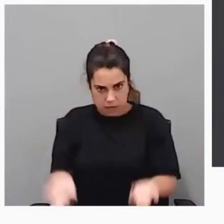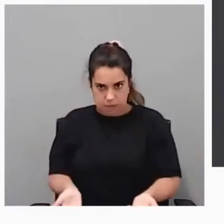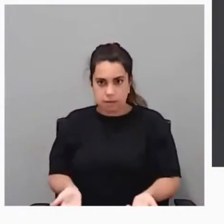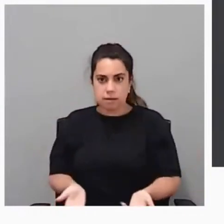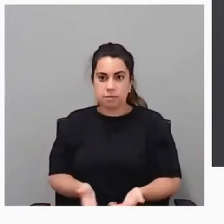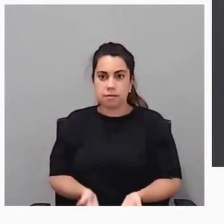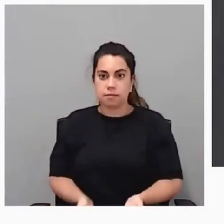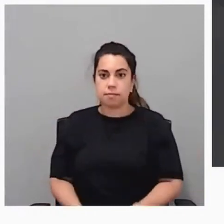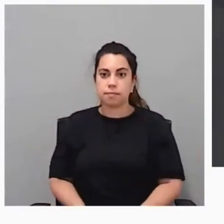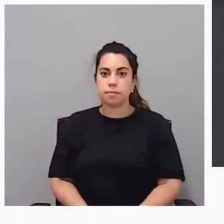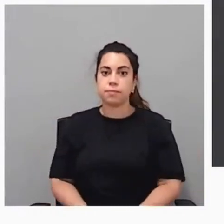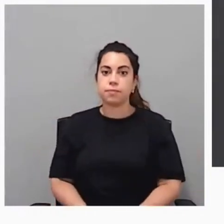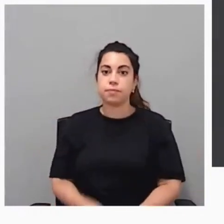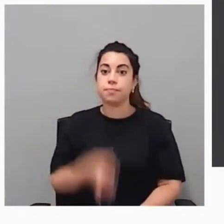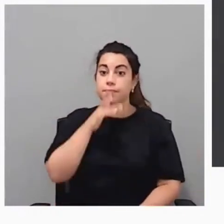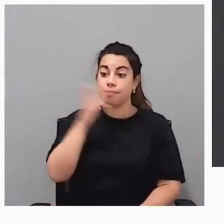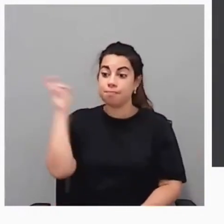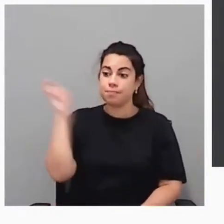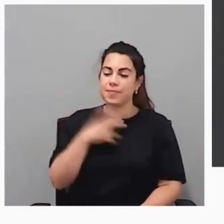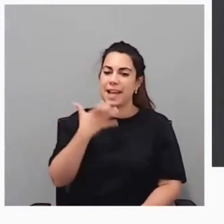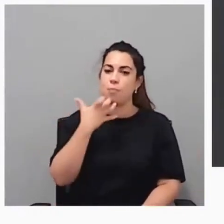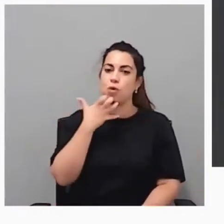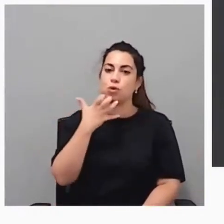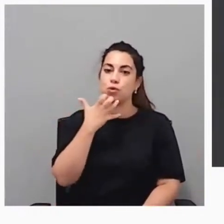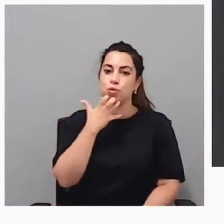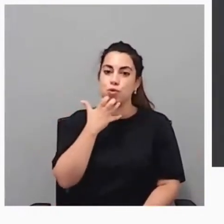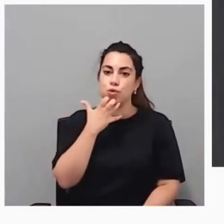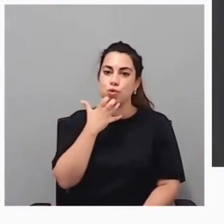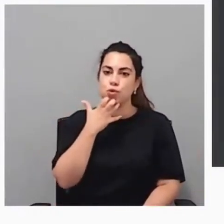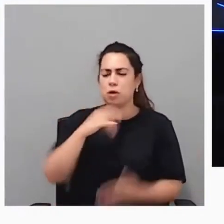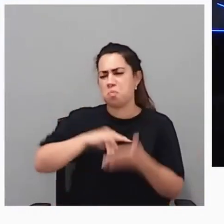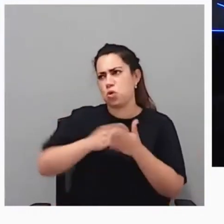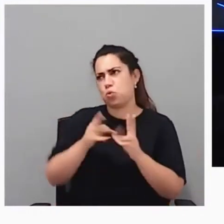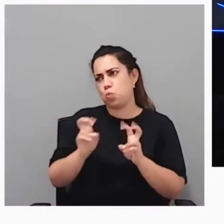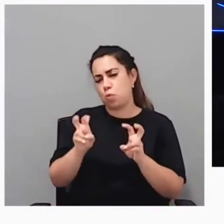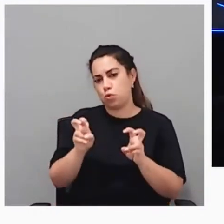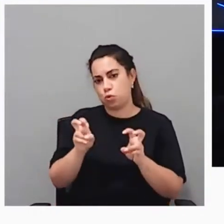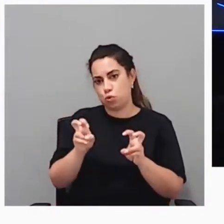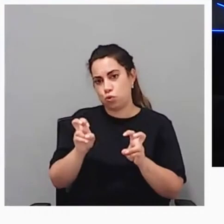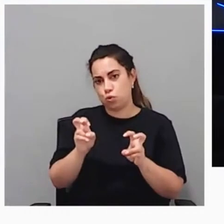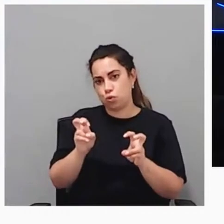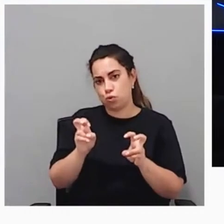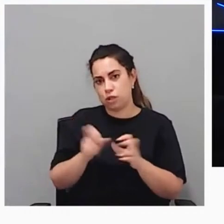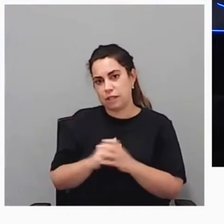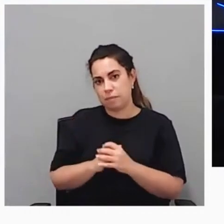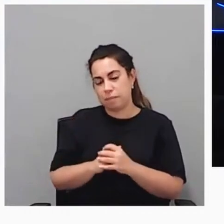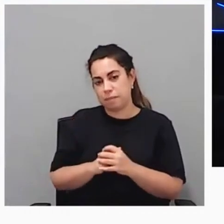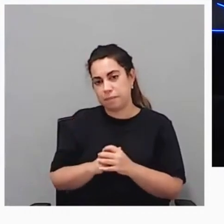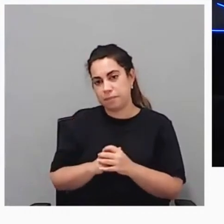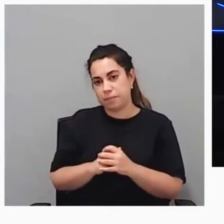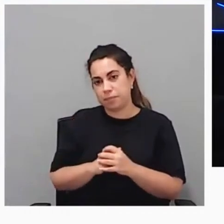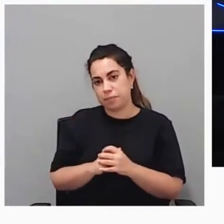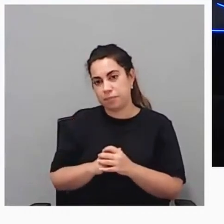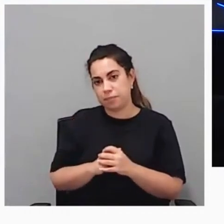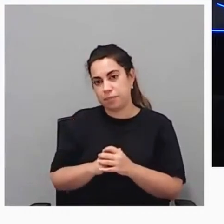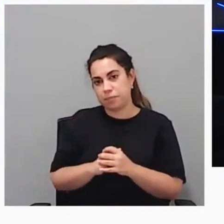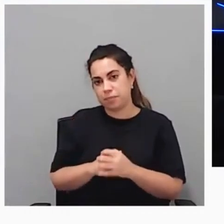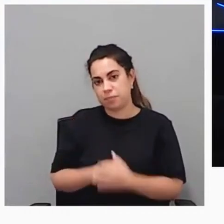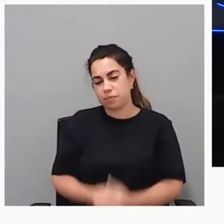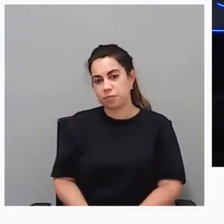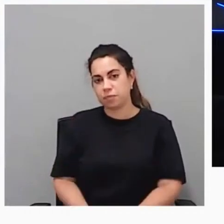Bueno, y os traía también un par de ejemplos ya de proyectos nuevos en que hemos sido consecuentes